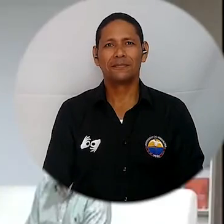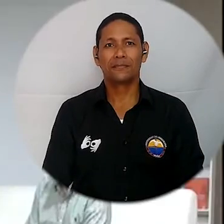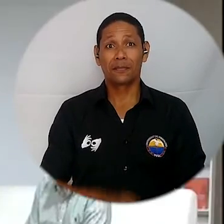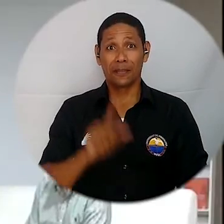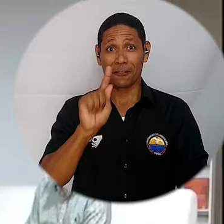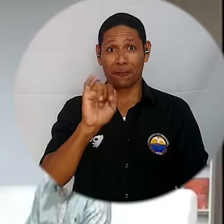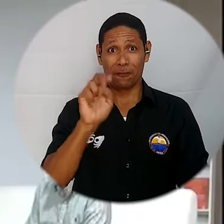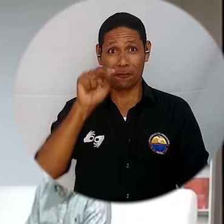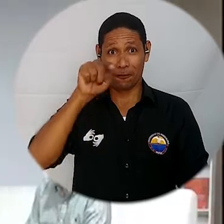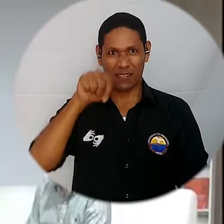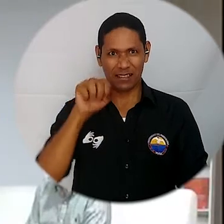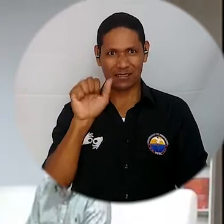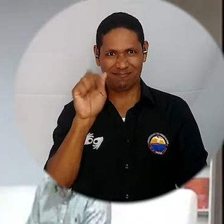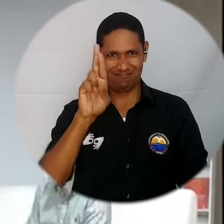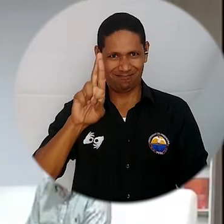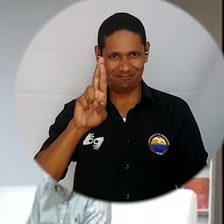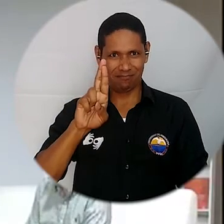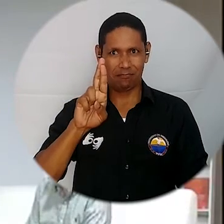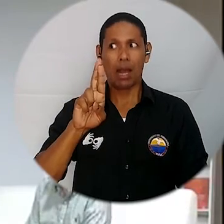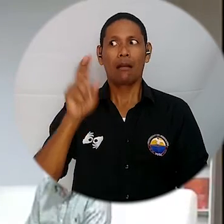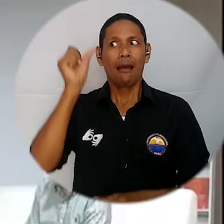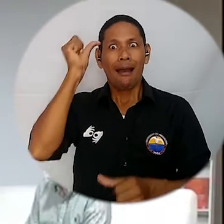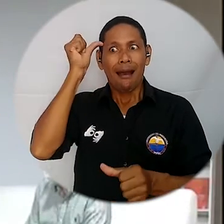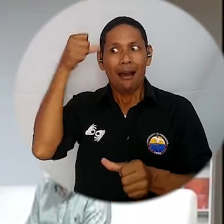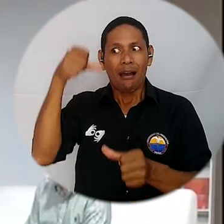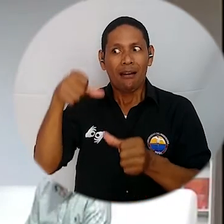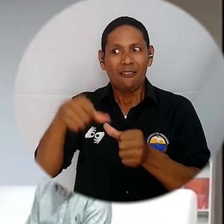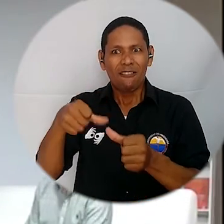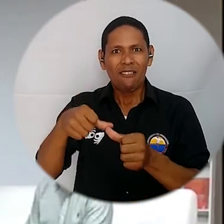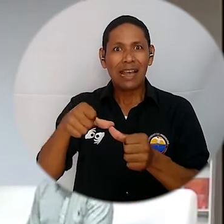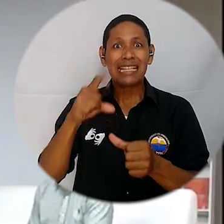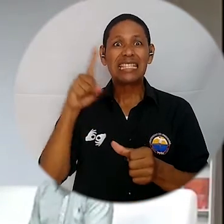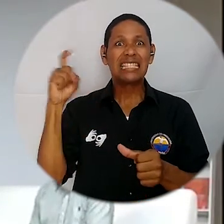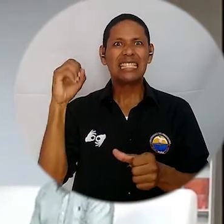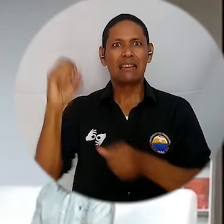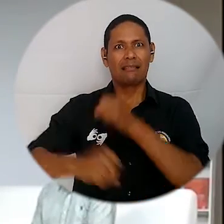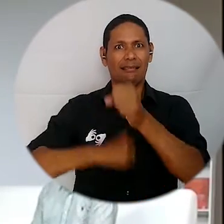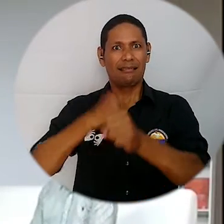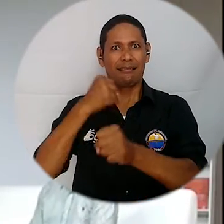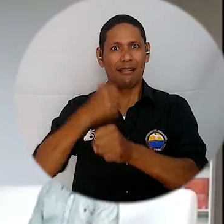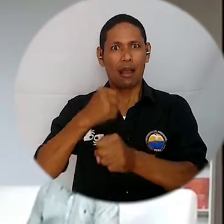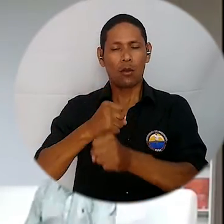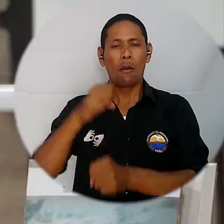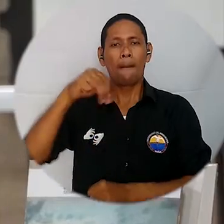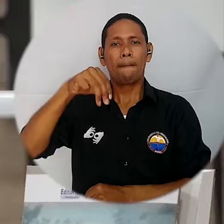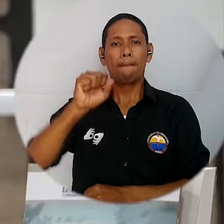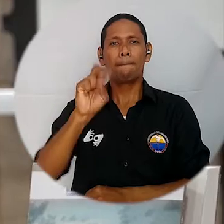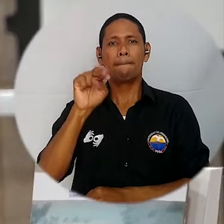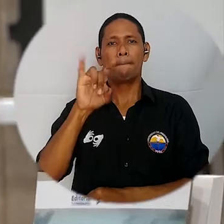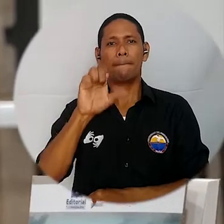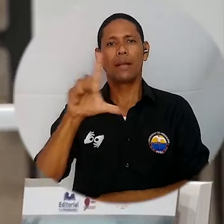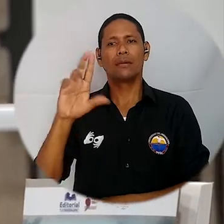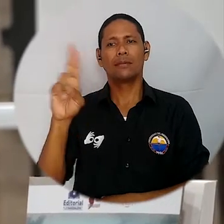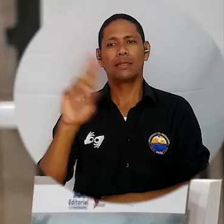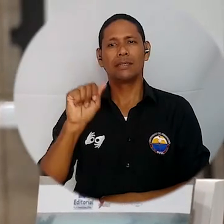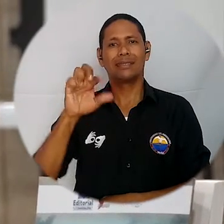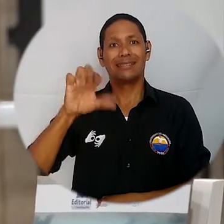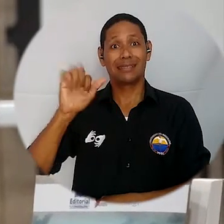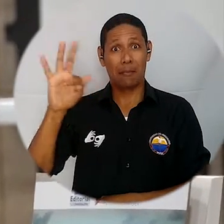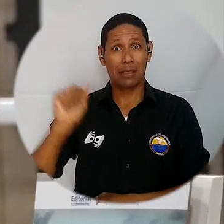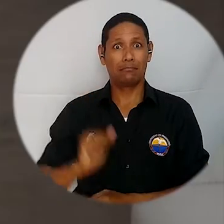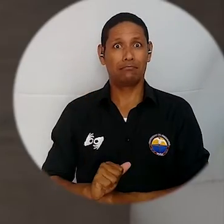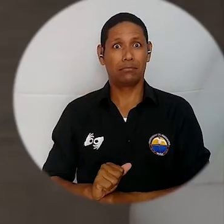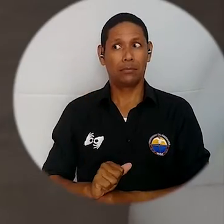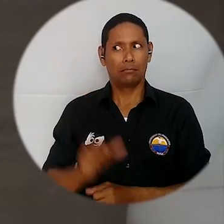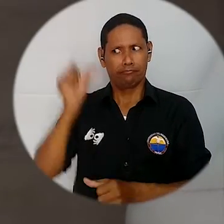Filsmar se unió a la conmemoración del centenario del escritor Manuel Zapata Olivella, pero también integró en su agenda presentaciones de